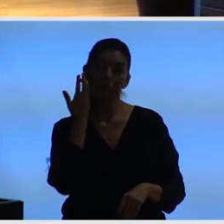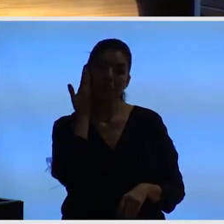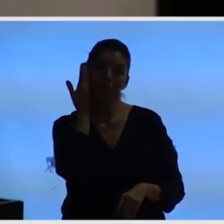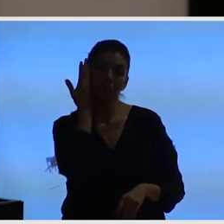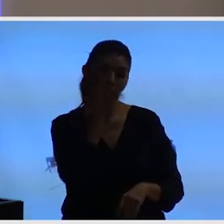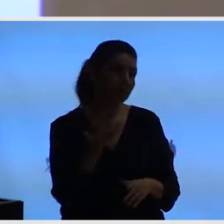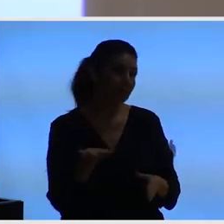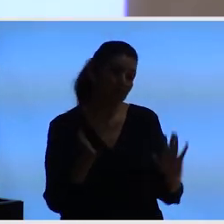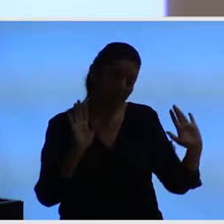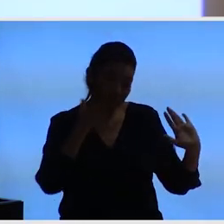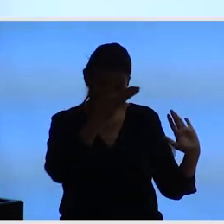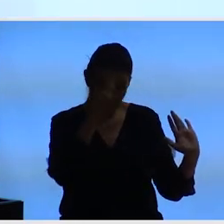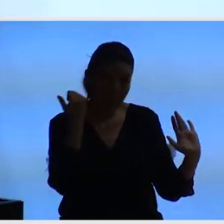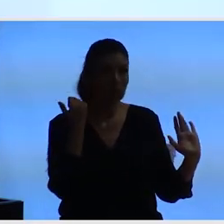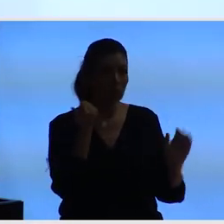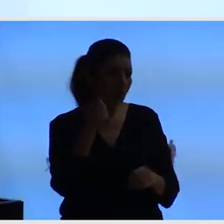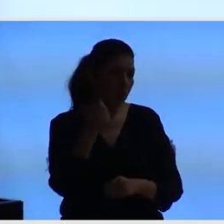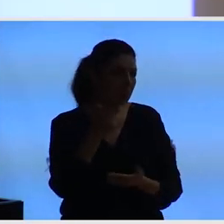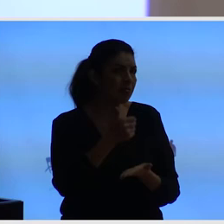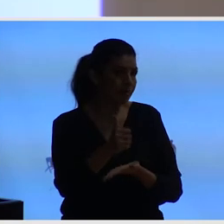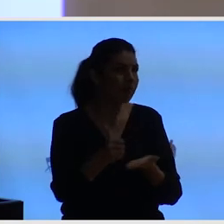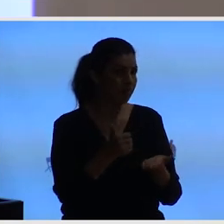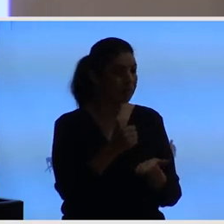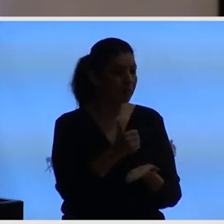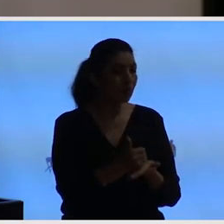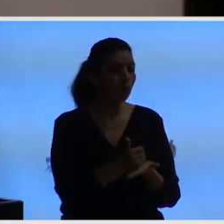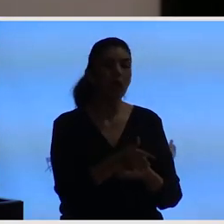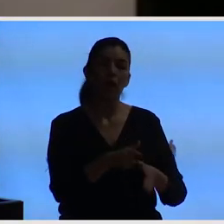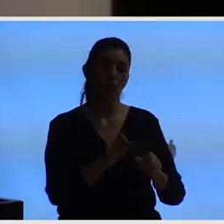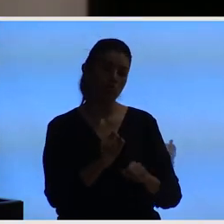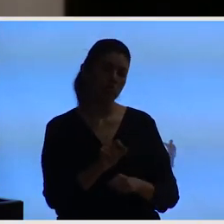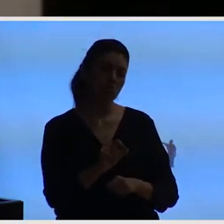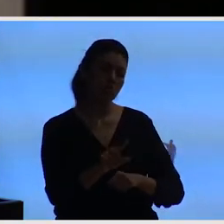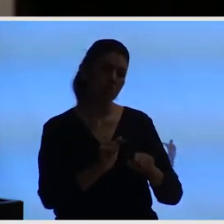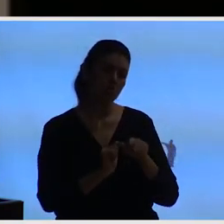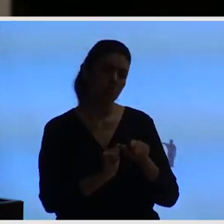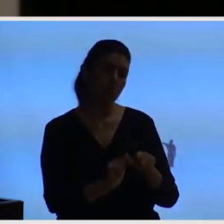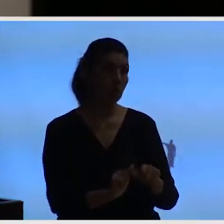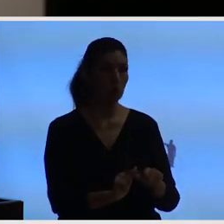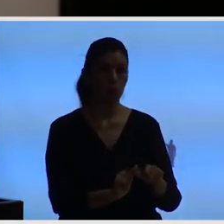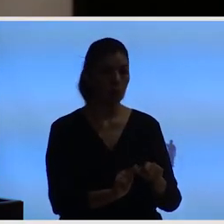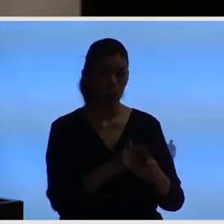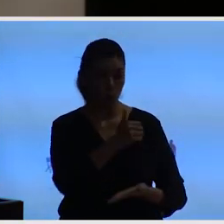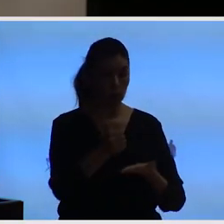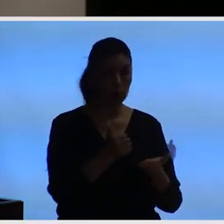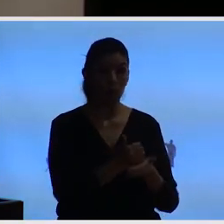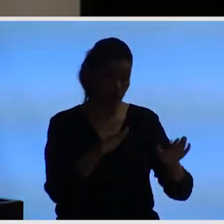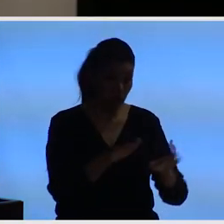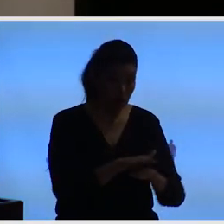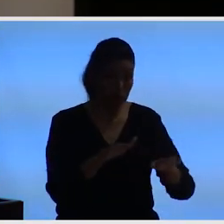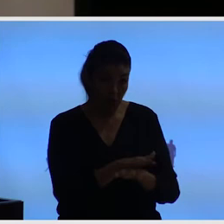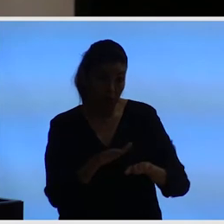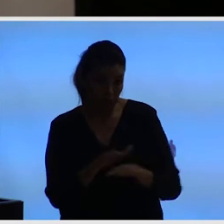muy cambiante, que necesita un enfoque mucho más sutil, rápido, ágil.